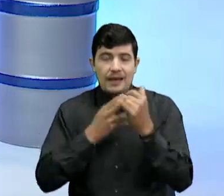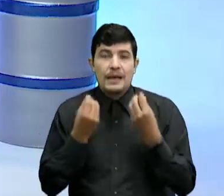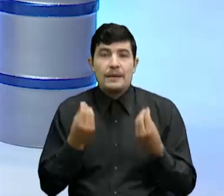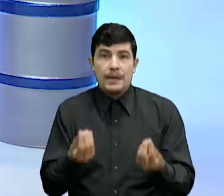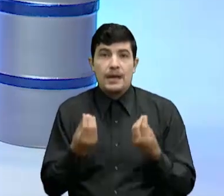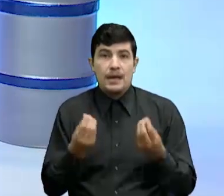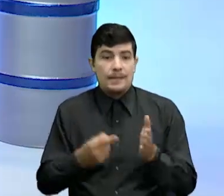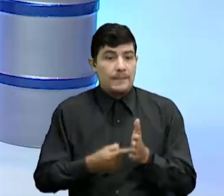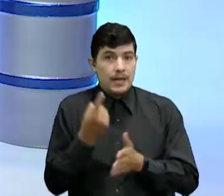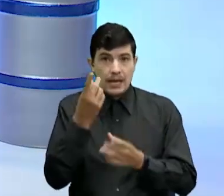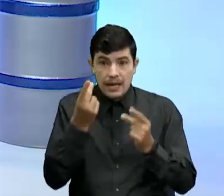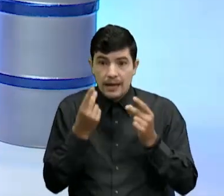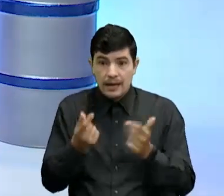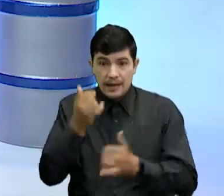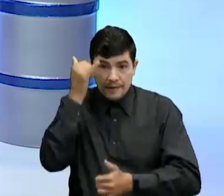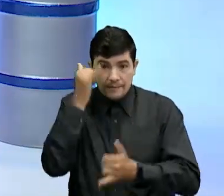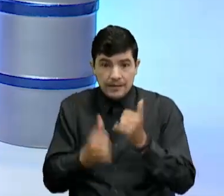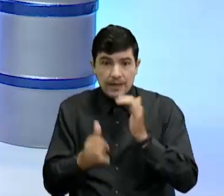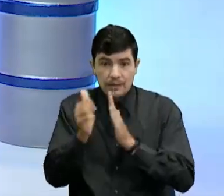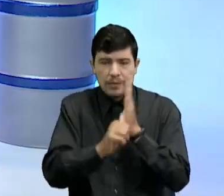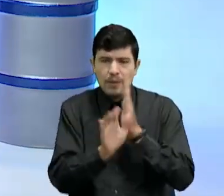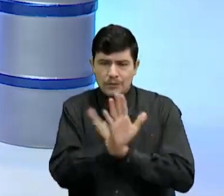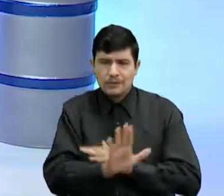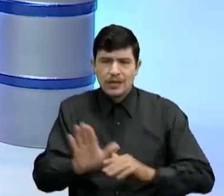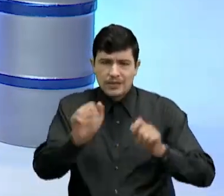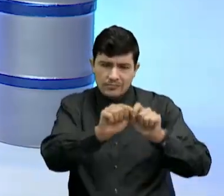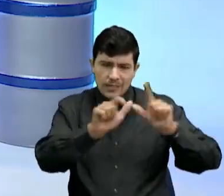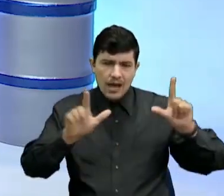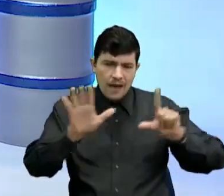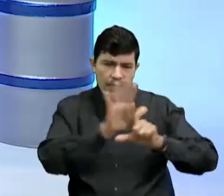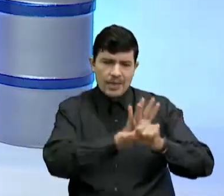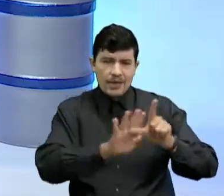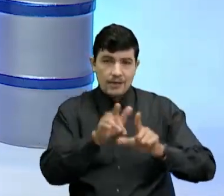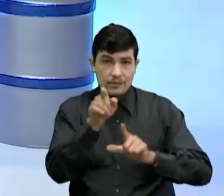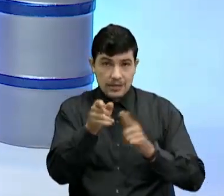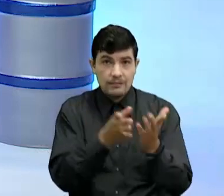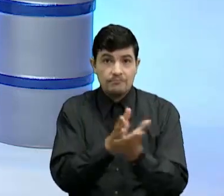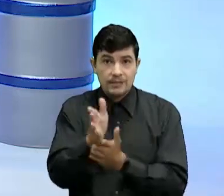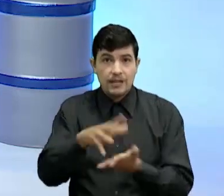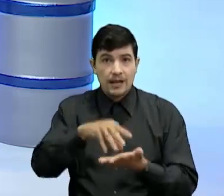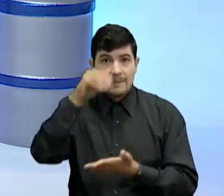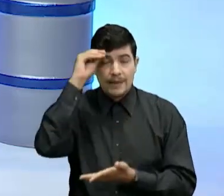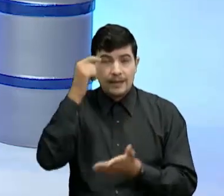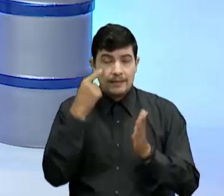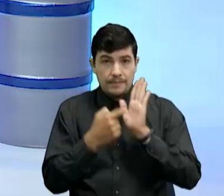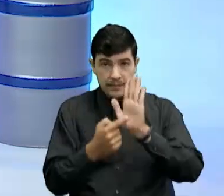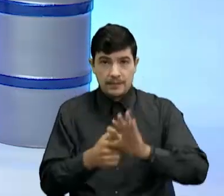inmediatamente Termine el programa Ustedes vayan A estos canales Y por supuesto Sigan aprendiendo